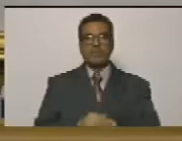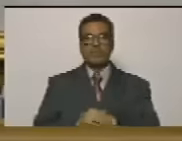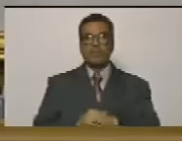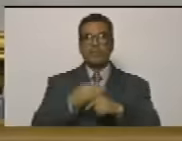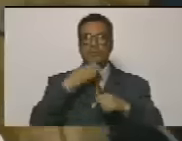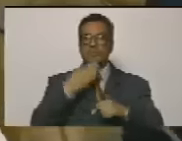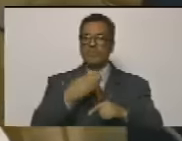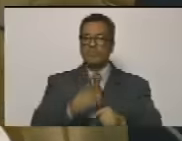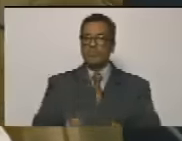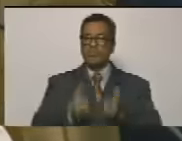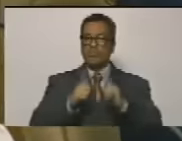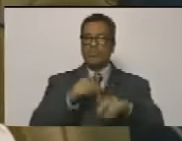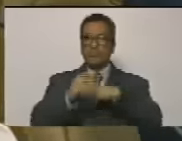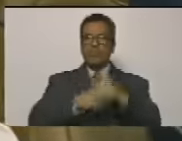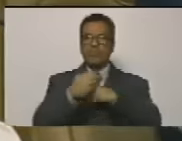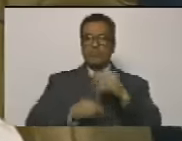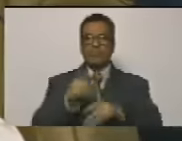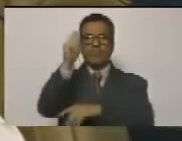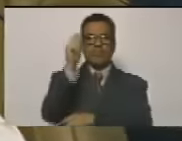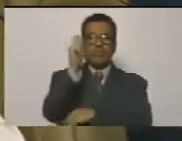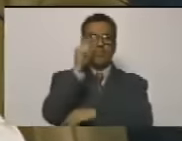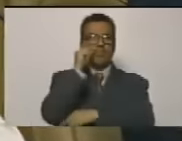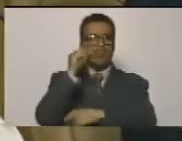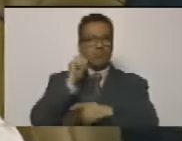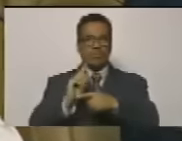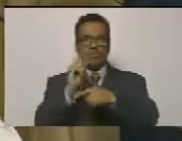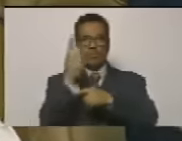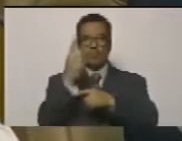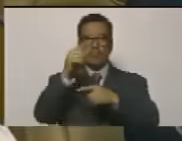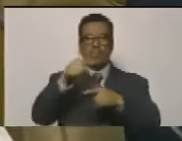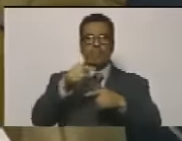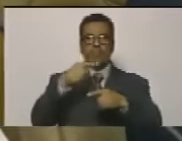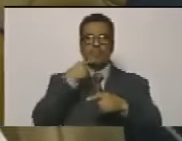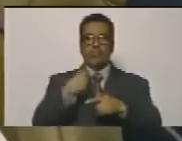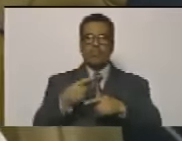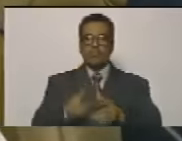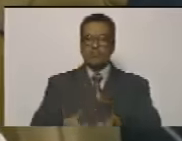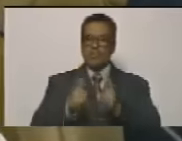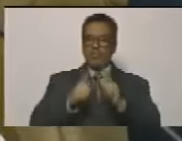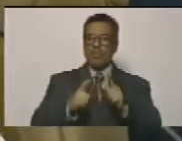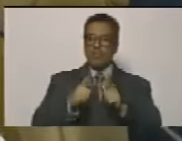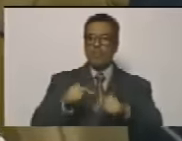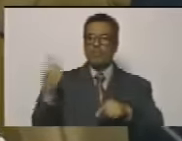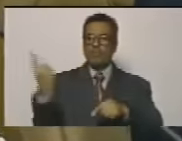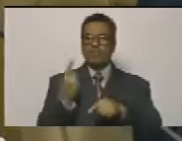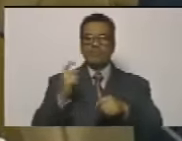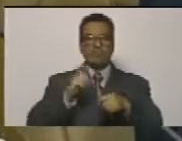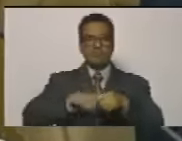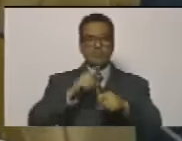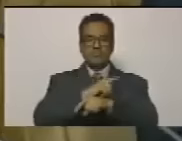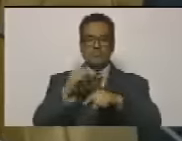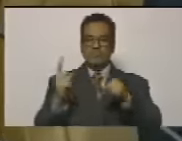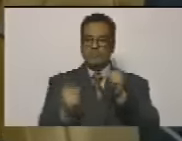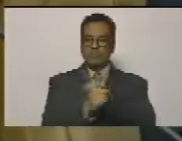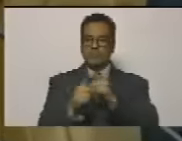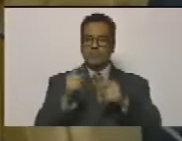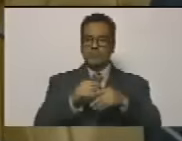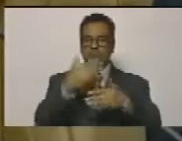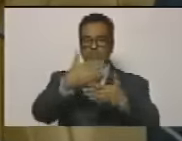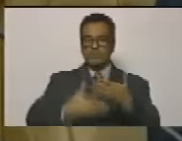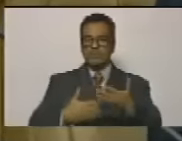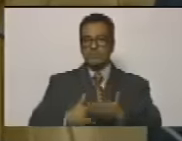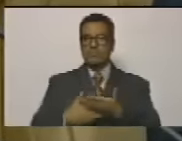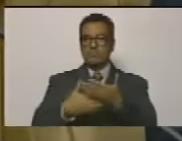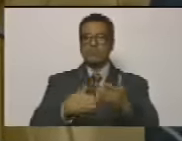Solicitudes de permiso suscritas por la diputada y los diputados principales, solicitando permiso para ausentarse e incorporar a su suplente indicados en